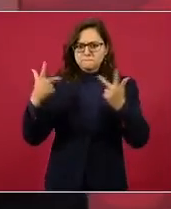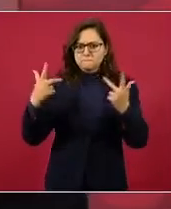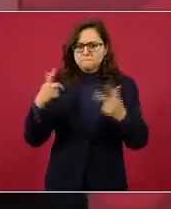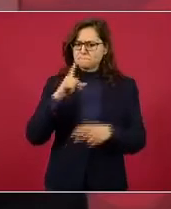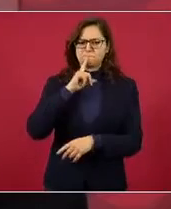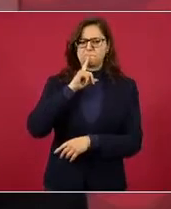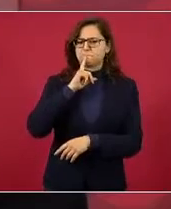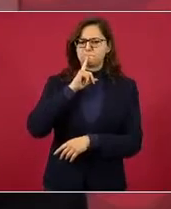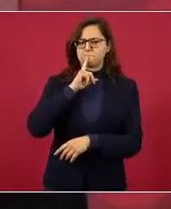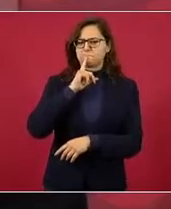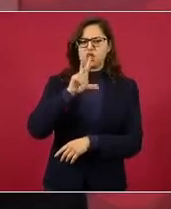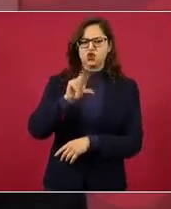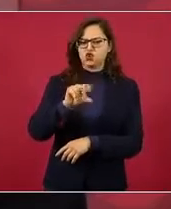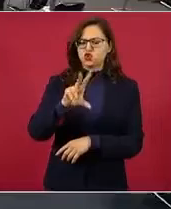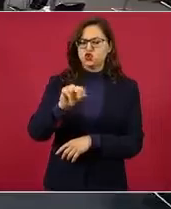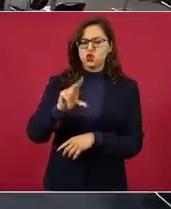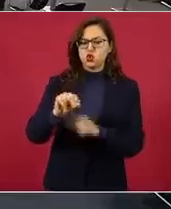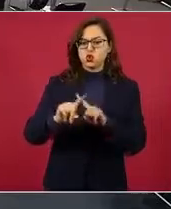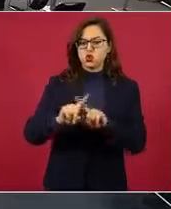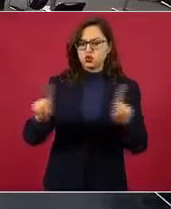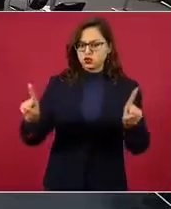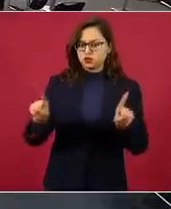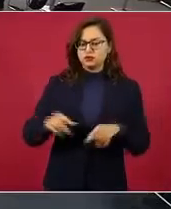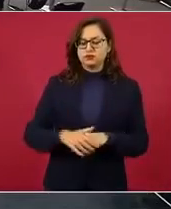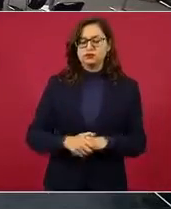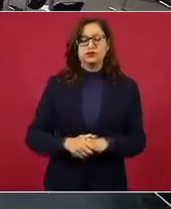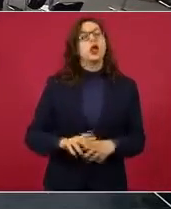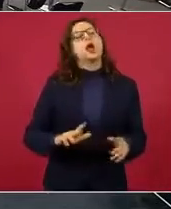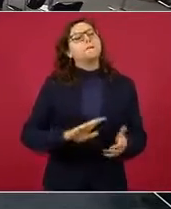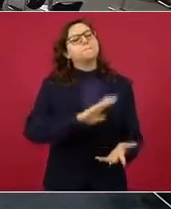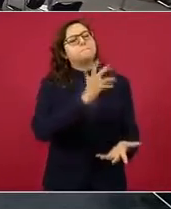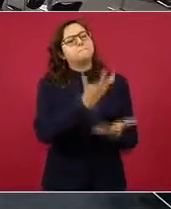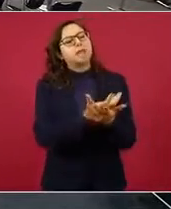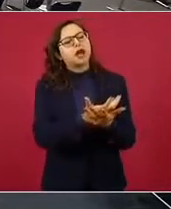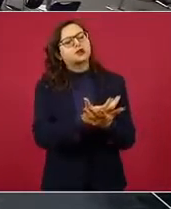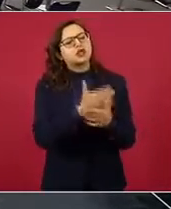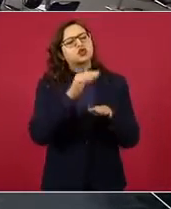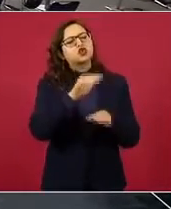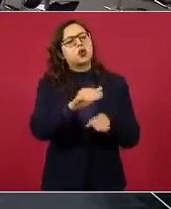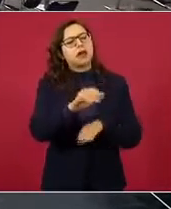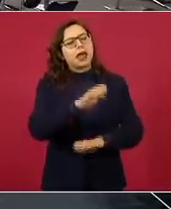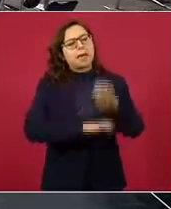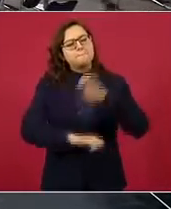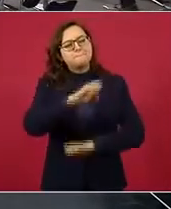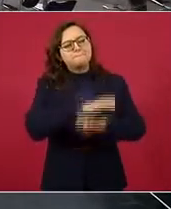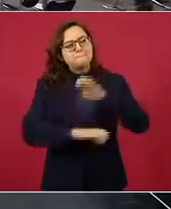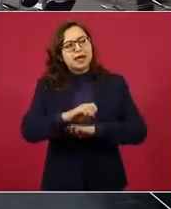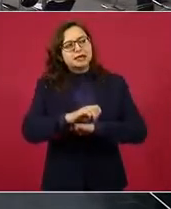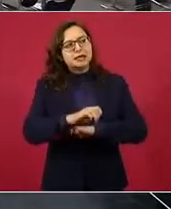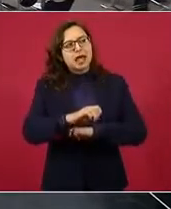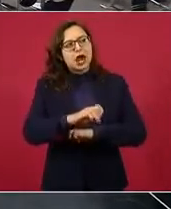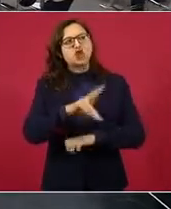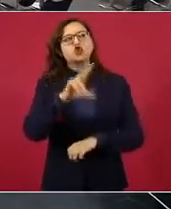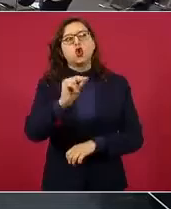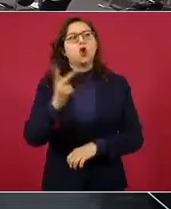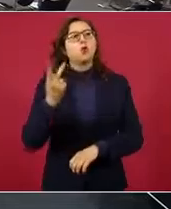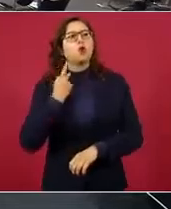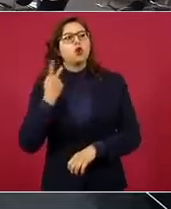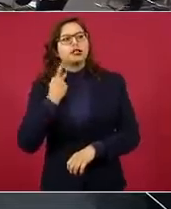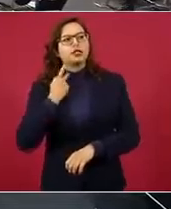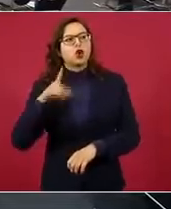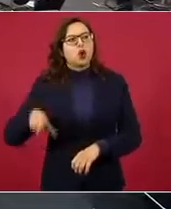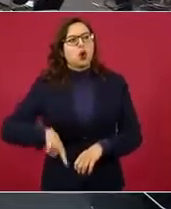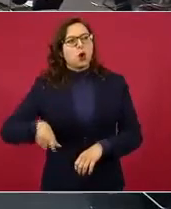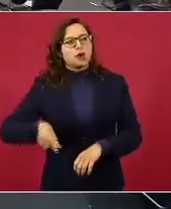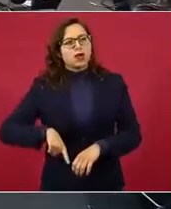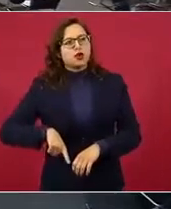Se decide entonces sobre los contratos, o la pausa será a contratos de empresas españolas no diplomático, no político, sólo...